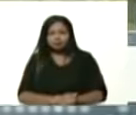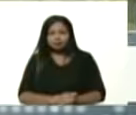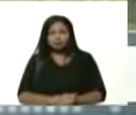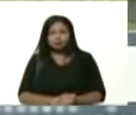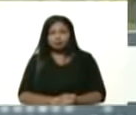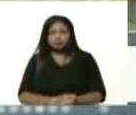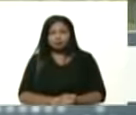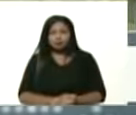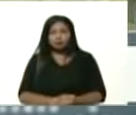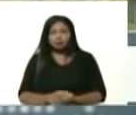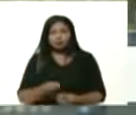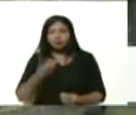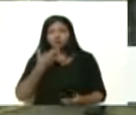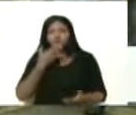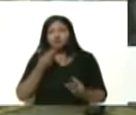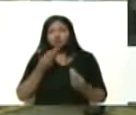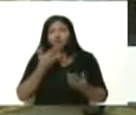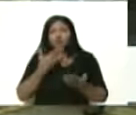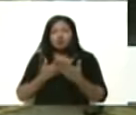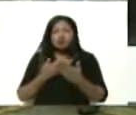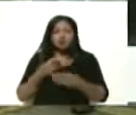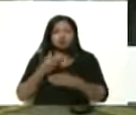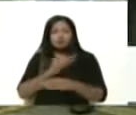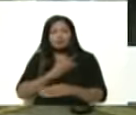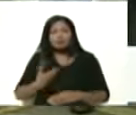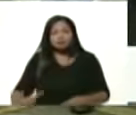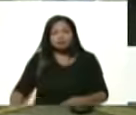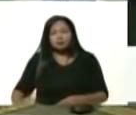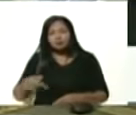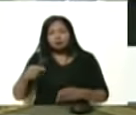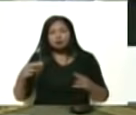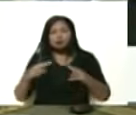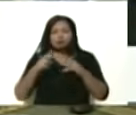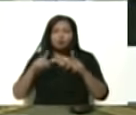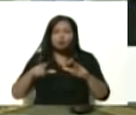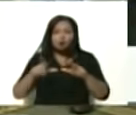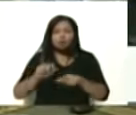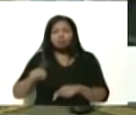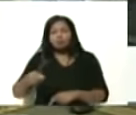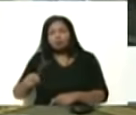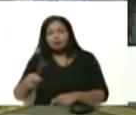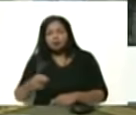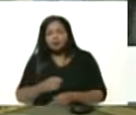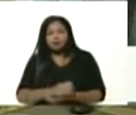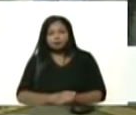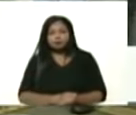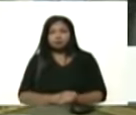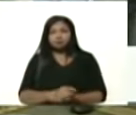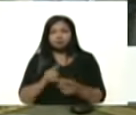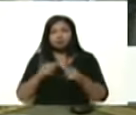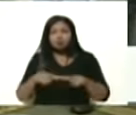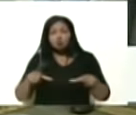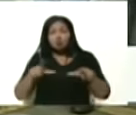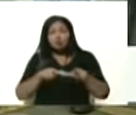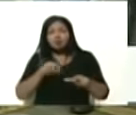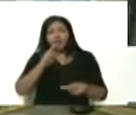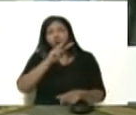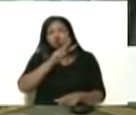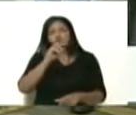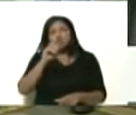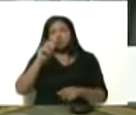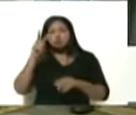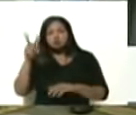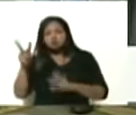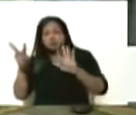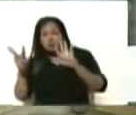gracias presidente un abrazo efectivamente nos encontramos acá en los valles del Tui esta es una de las 207 empresas que